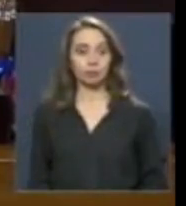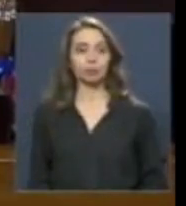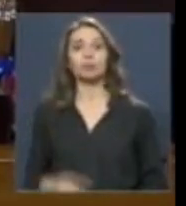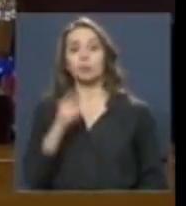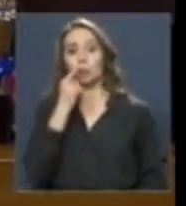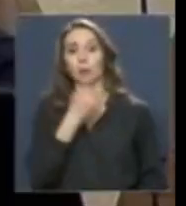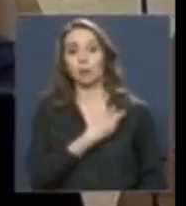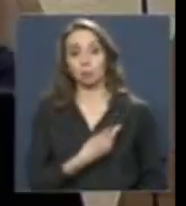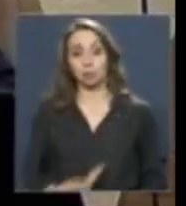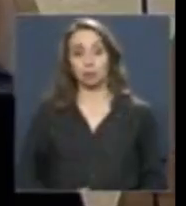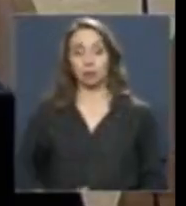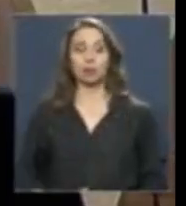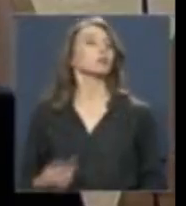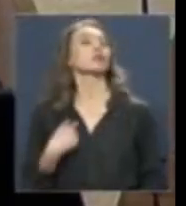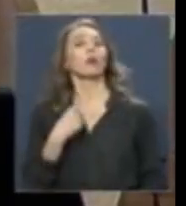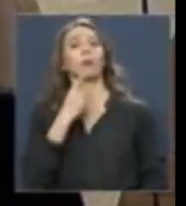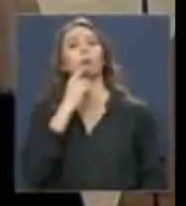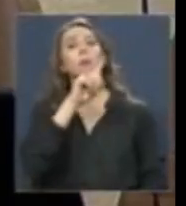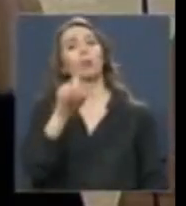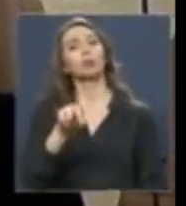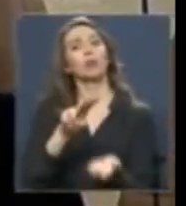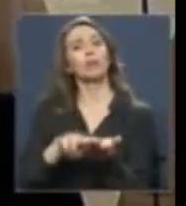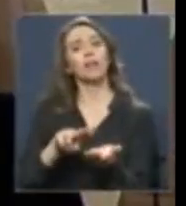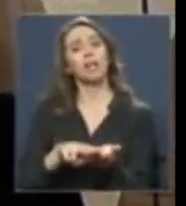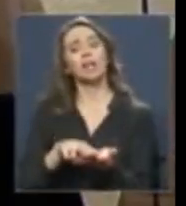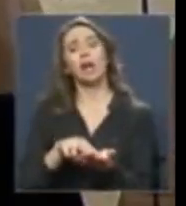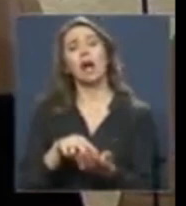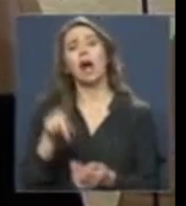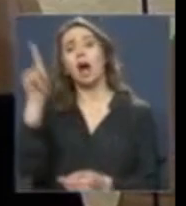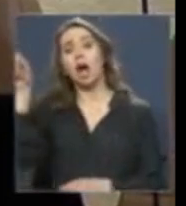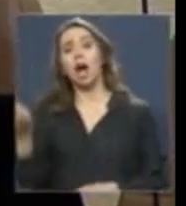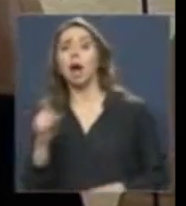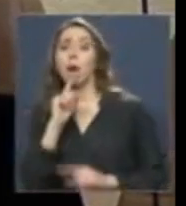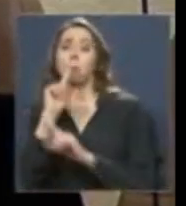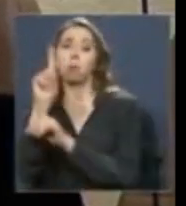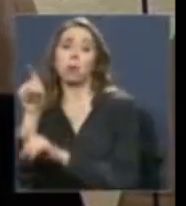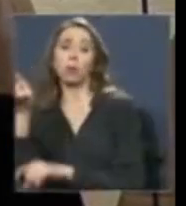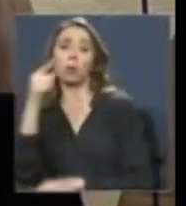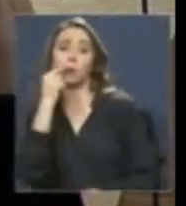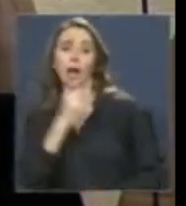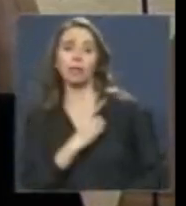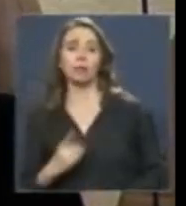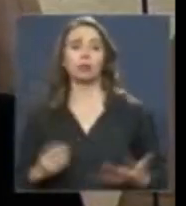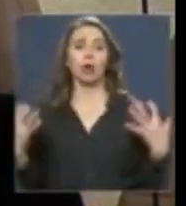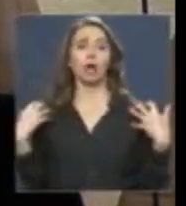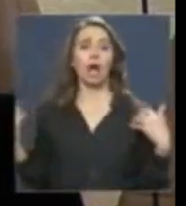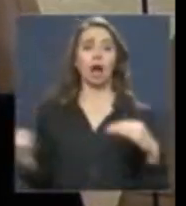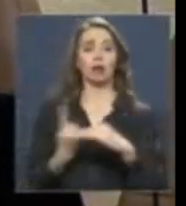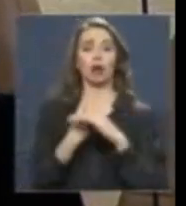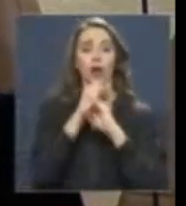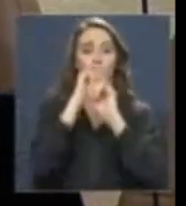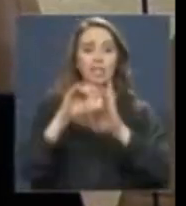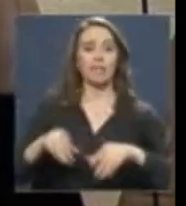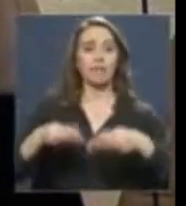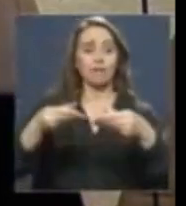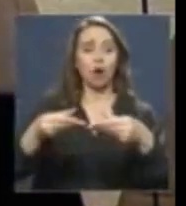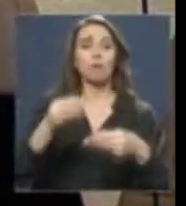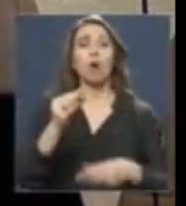Presidente, yo quiero hacer una consulta, la verdad, podría hacer al diputado informante o al diputado Walker, presidente de la comisión.